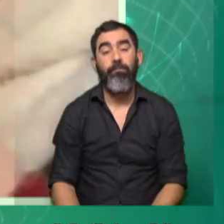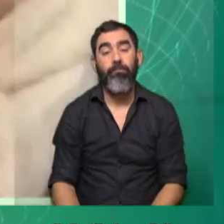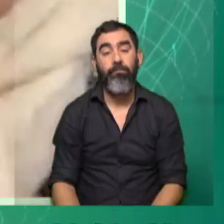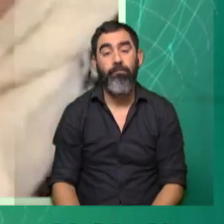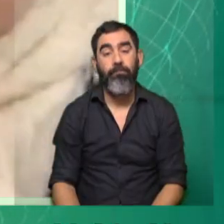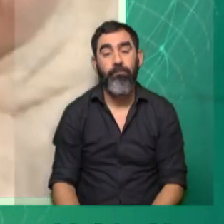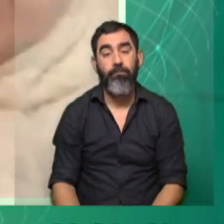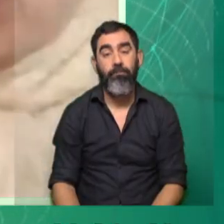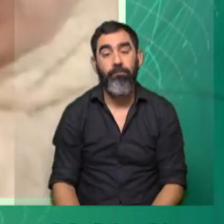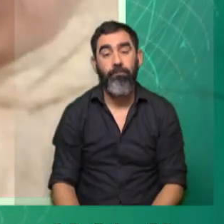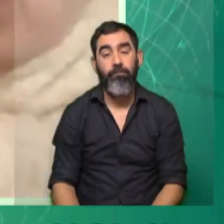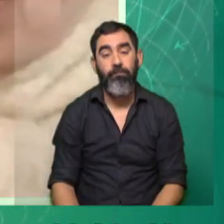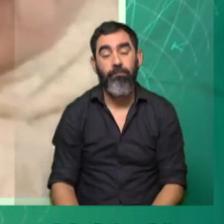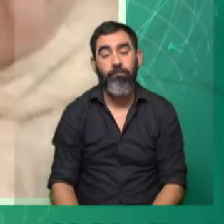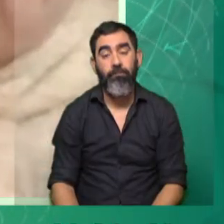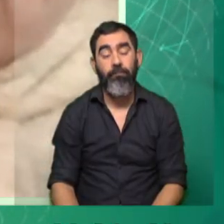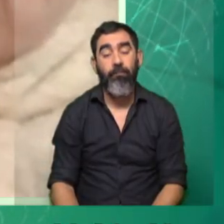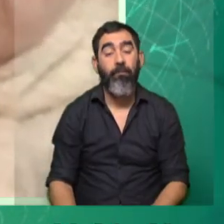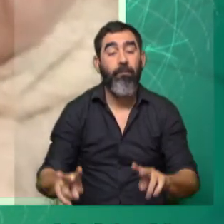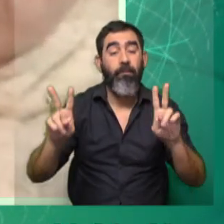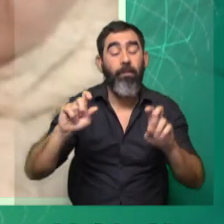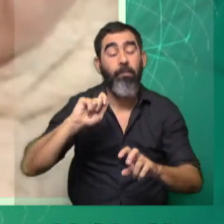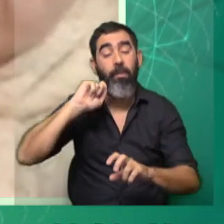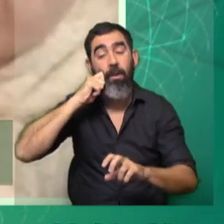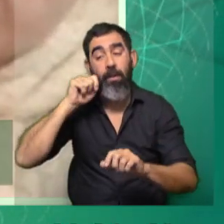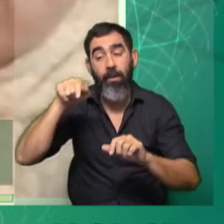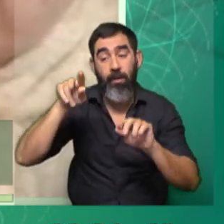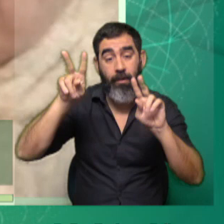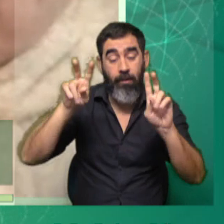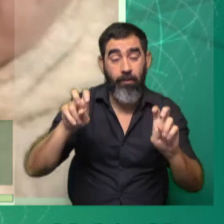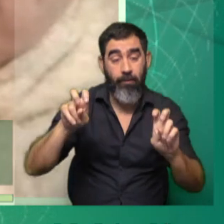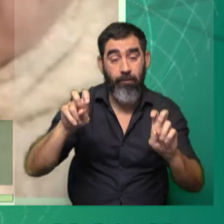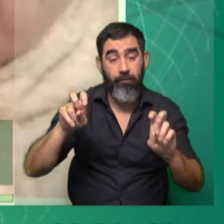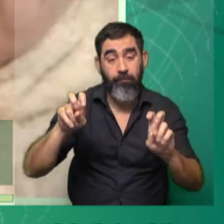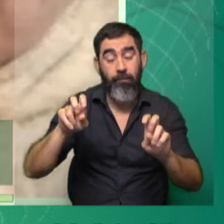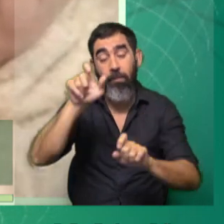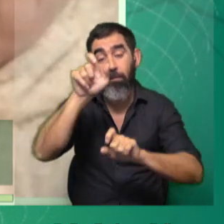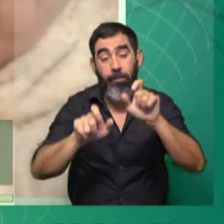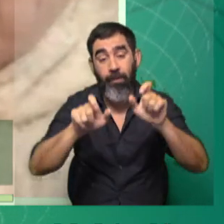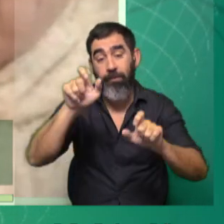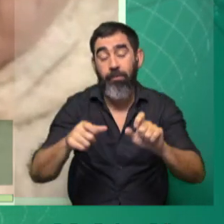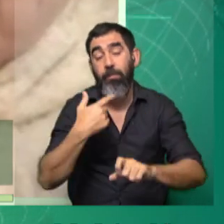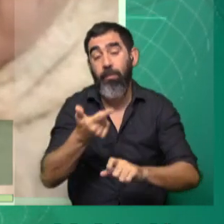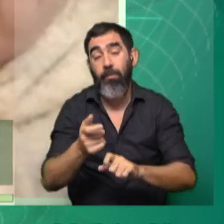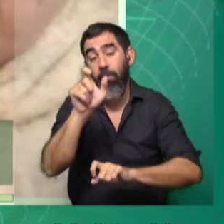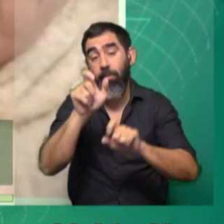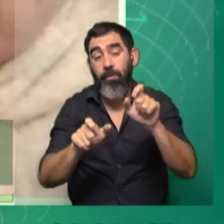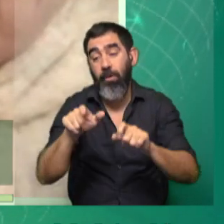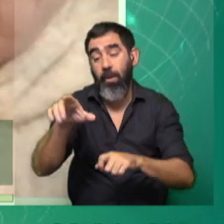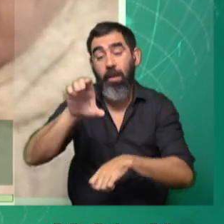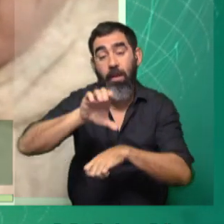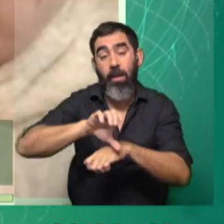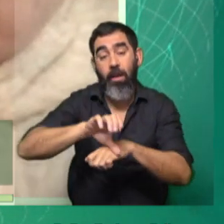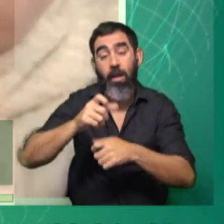Qué lindo que tiene esa particularidad, que son personas, por ejemplo, personas que vienen a clase